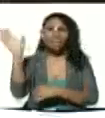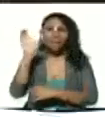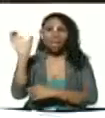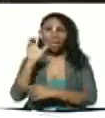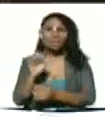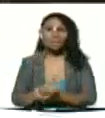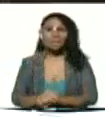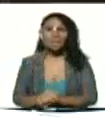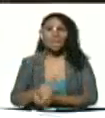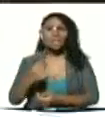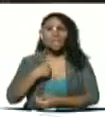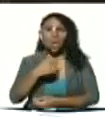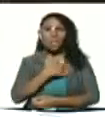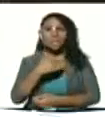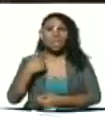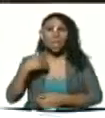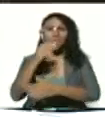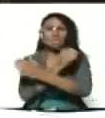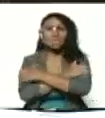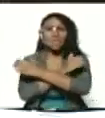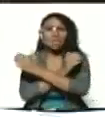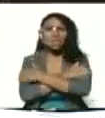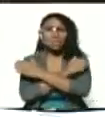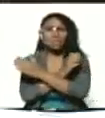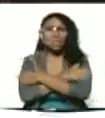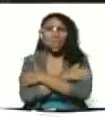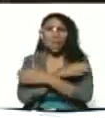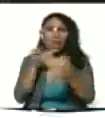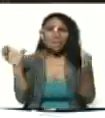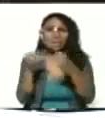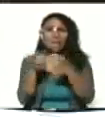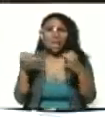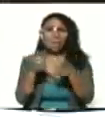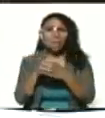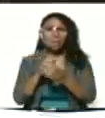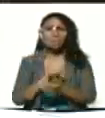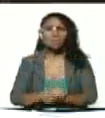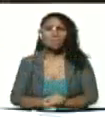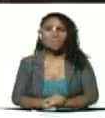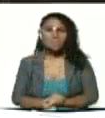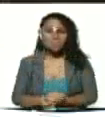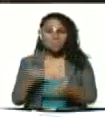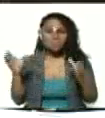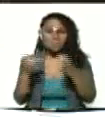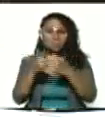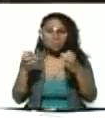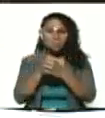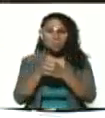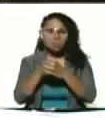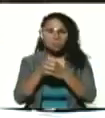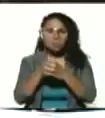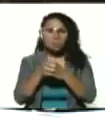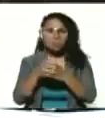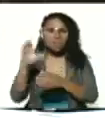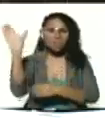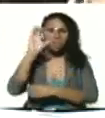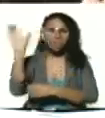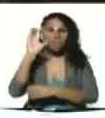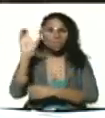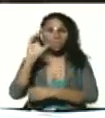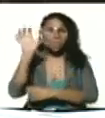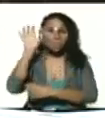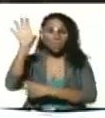quiero felicitarte al equipo al equipo de Caracas